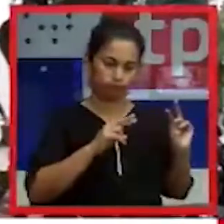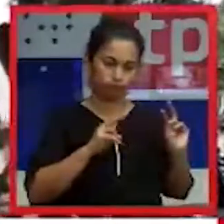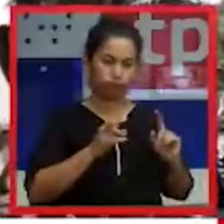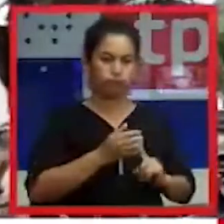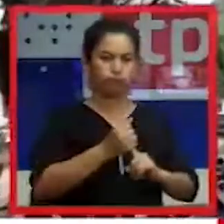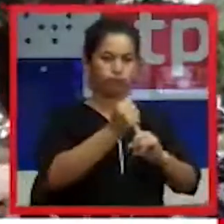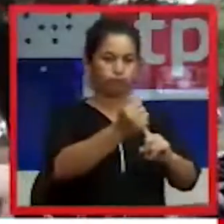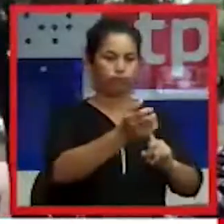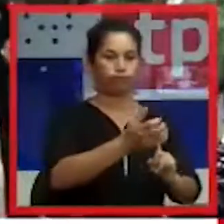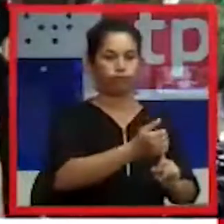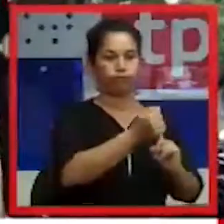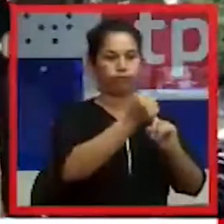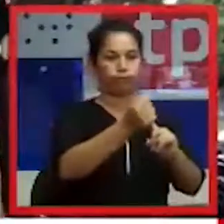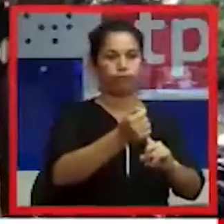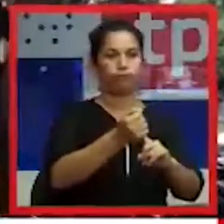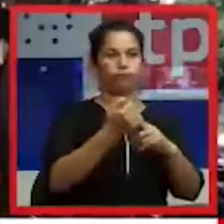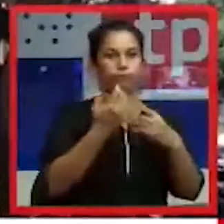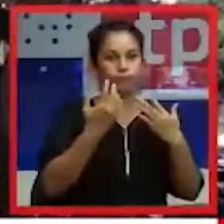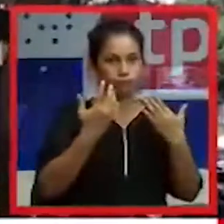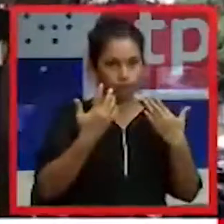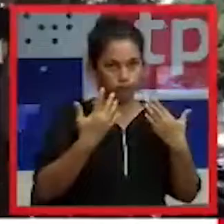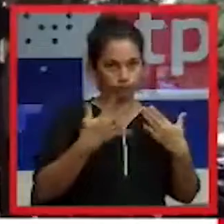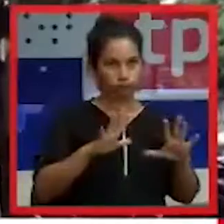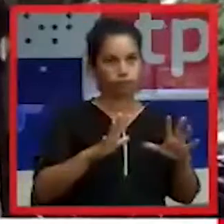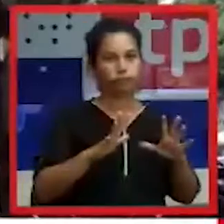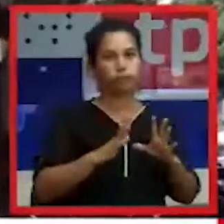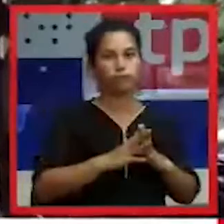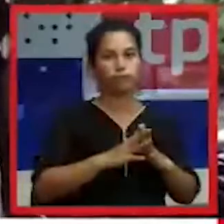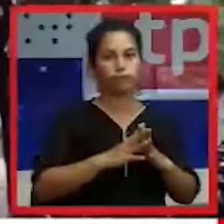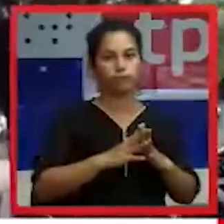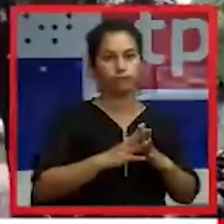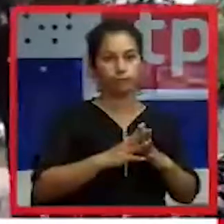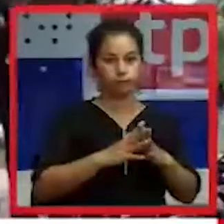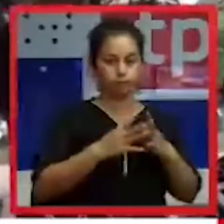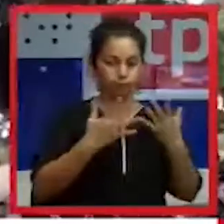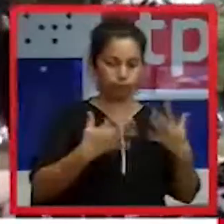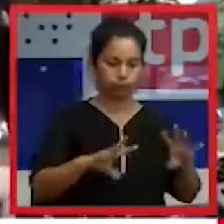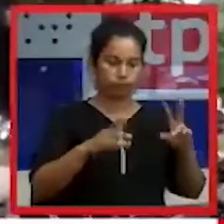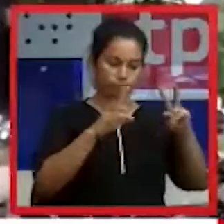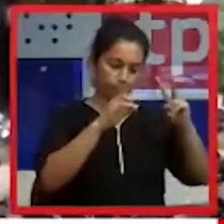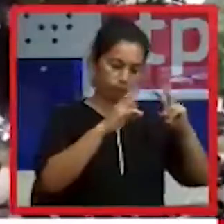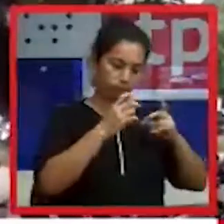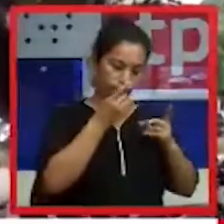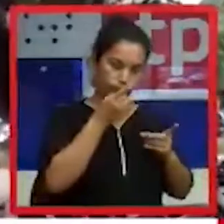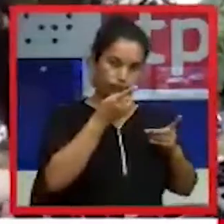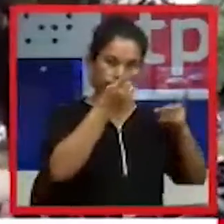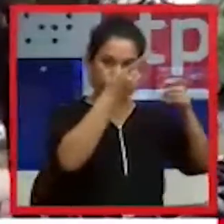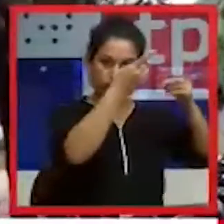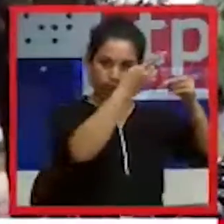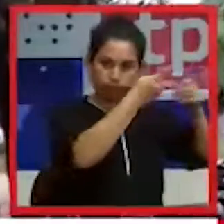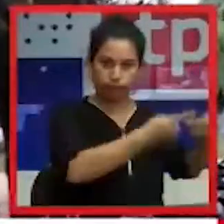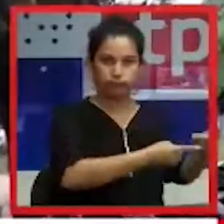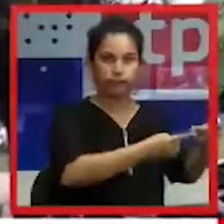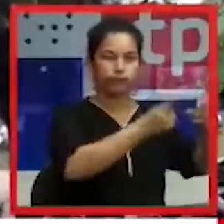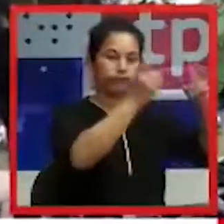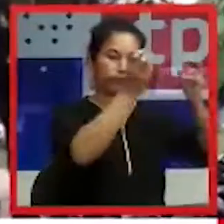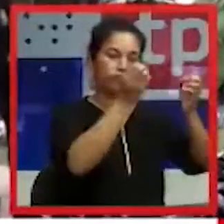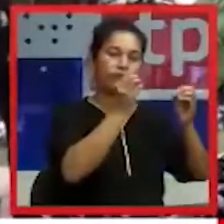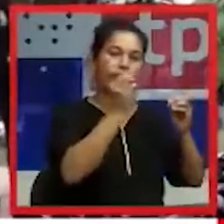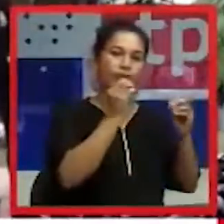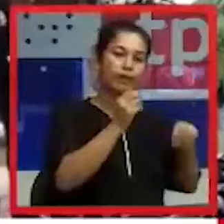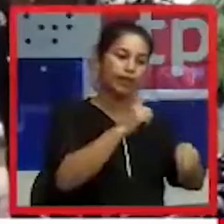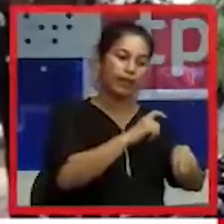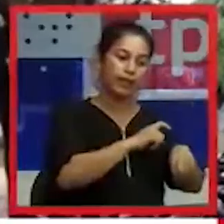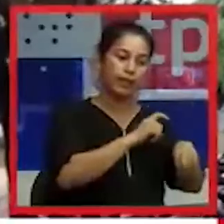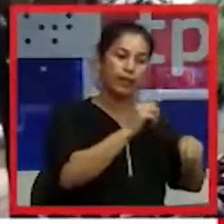denuncia, se ha abierto un caso que está con fines investigativos, vamos a aclarar también, está con fines investigativos,